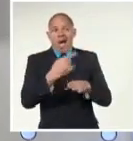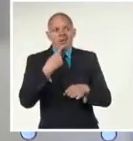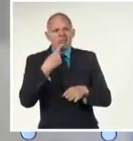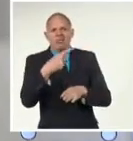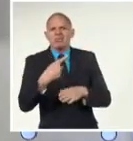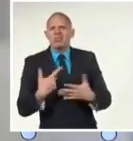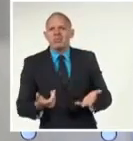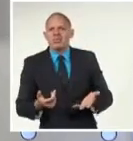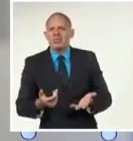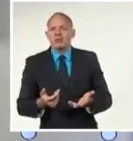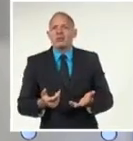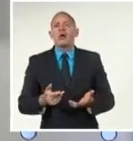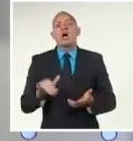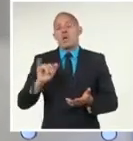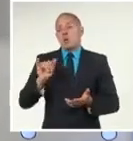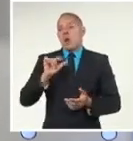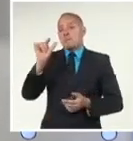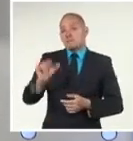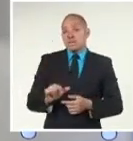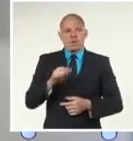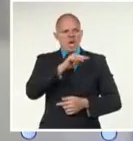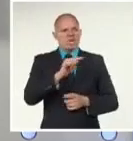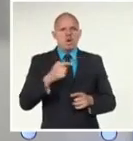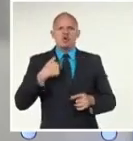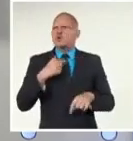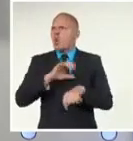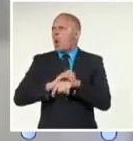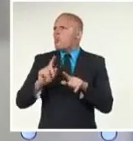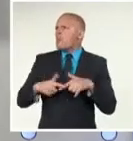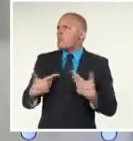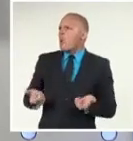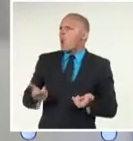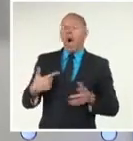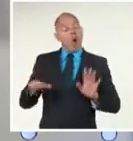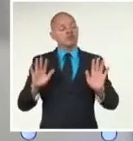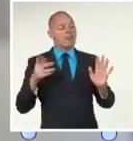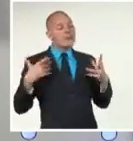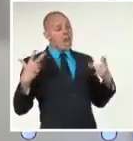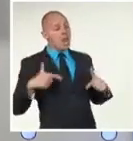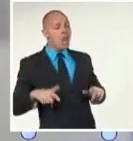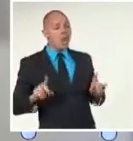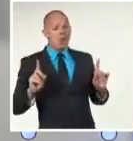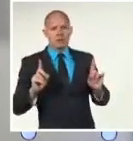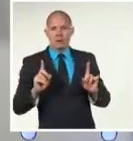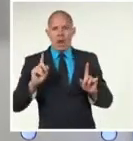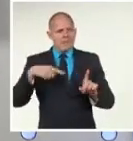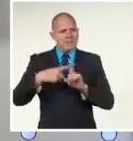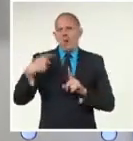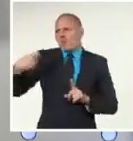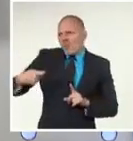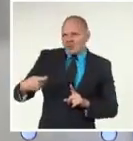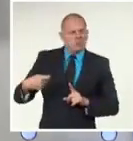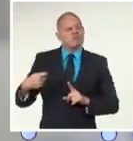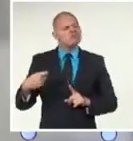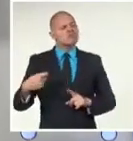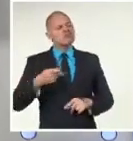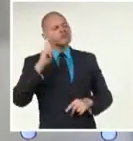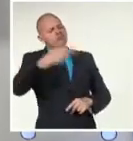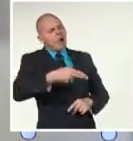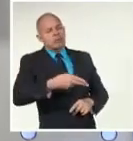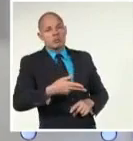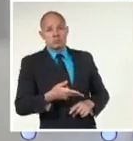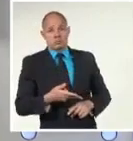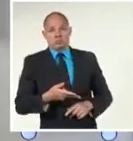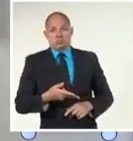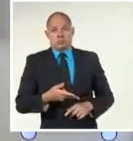son retenidas en la cárcel sin ningún cargo en contra de su persona o sin un proceso judicial para su caso. De acuerdo con